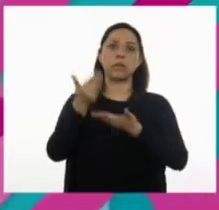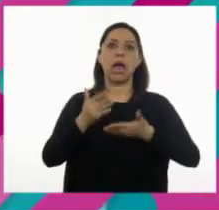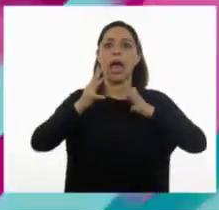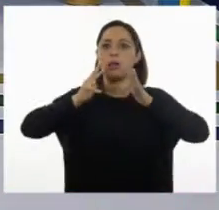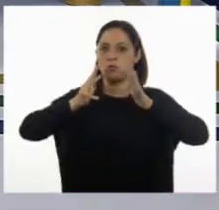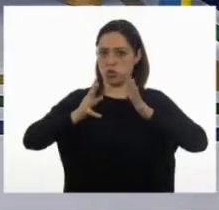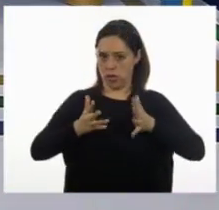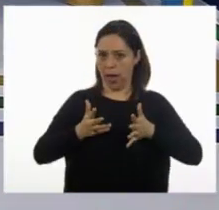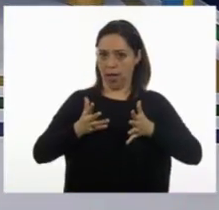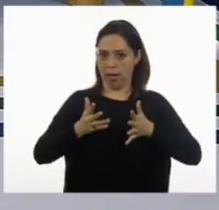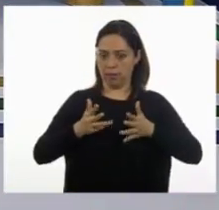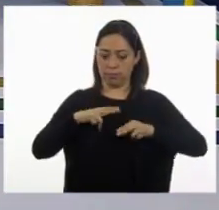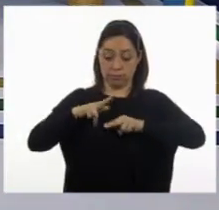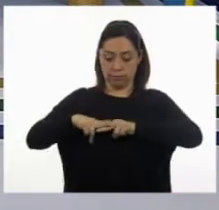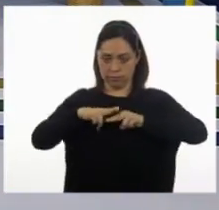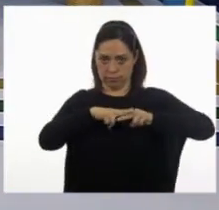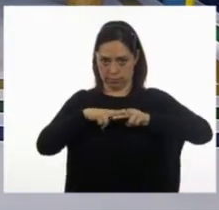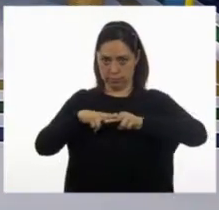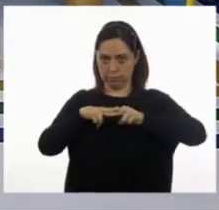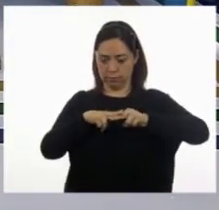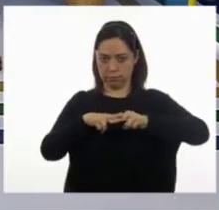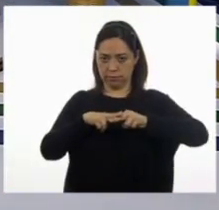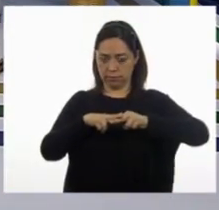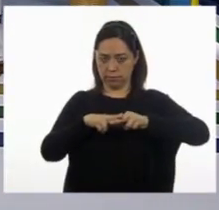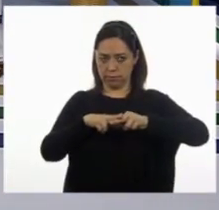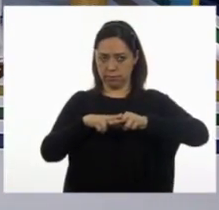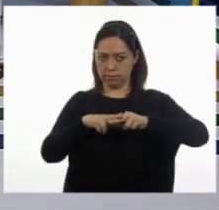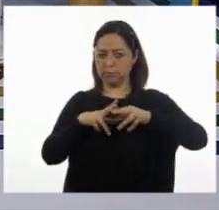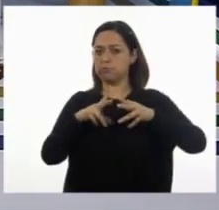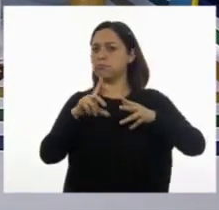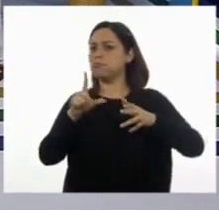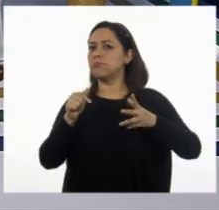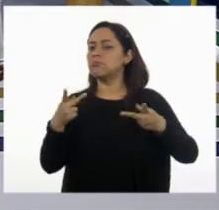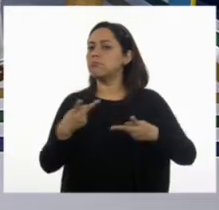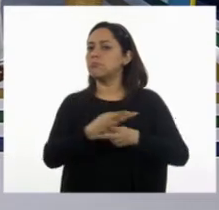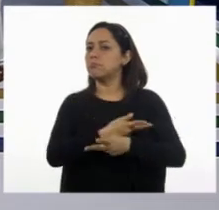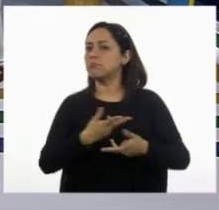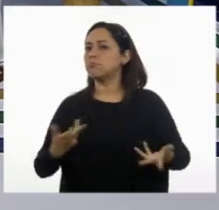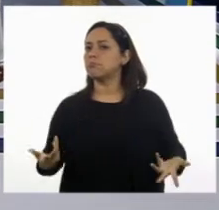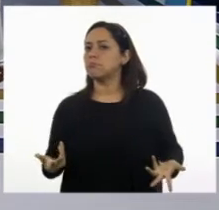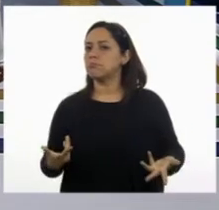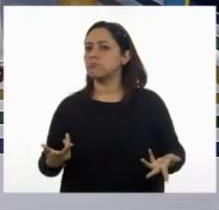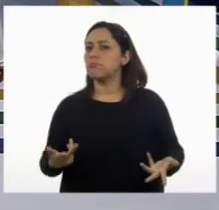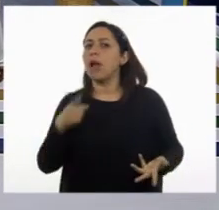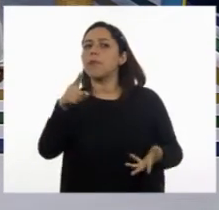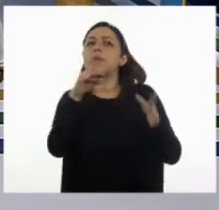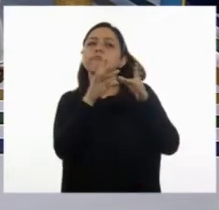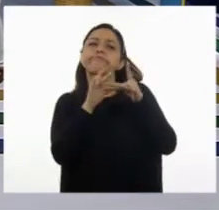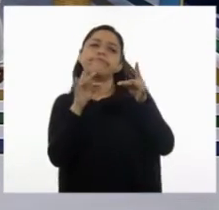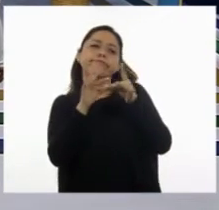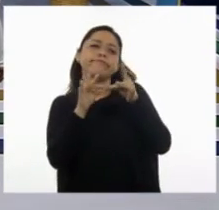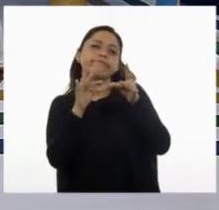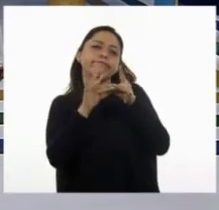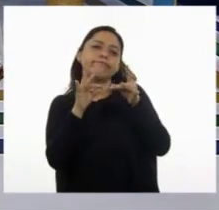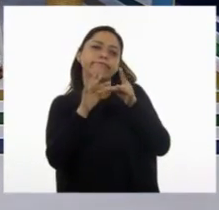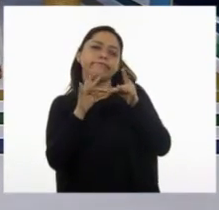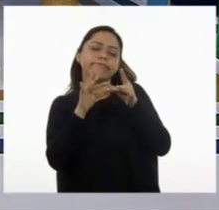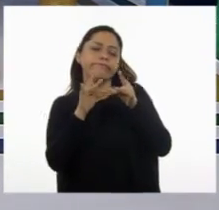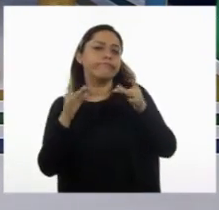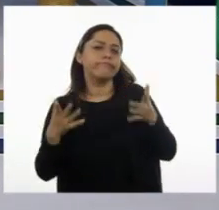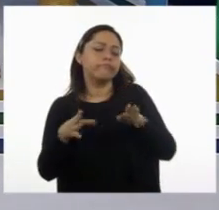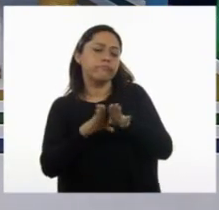donde están sus asientos. ¿No? ¿Qué sucede ahí? A ver, ¿lo podrías leer ahora sí ya en el inciso B?